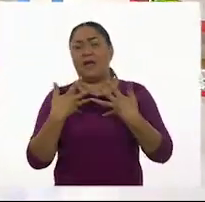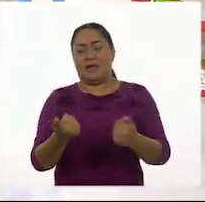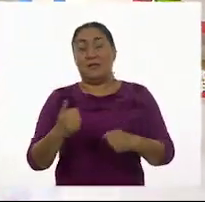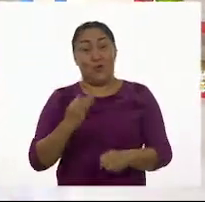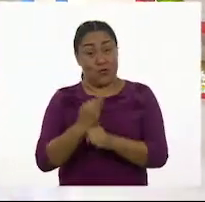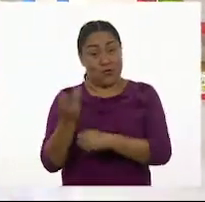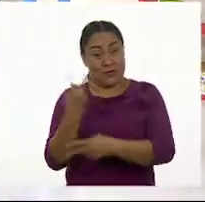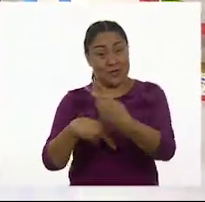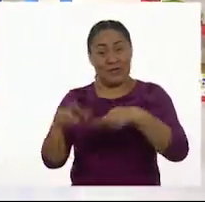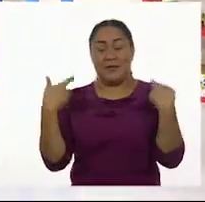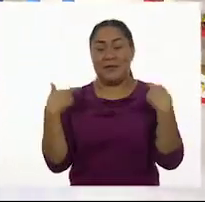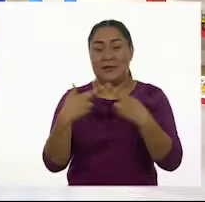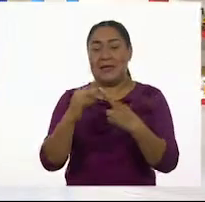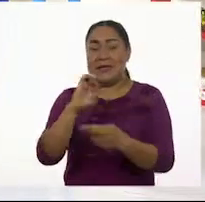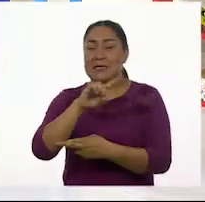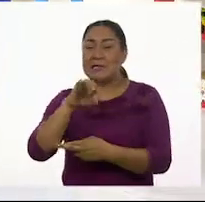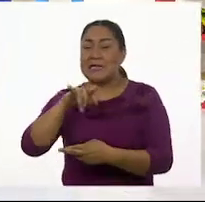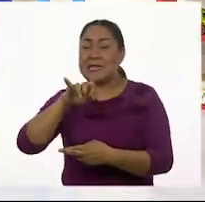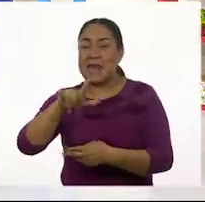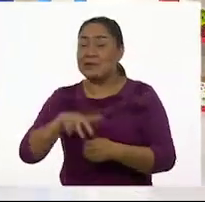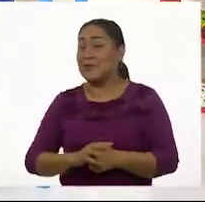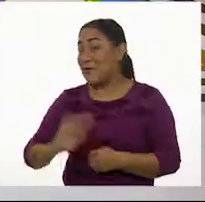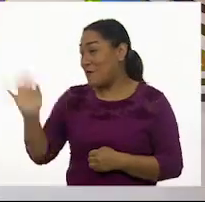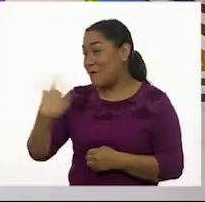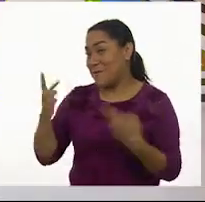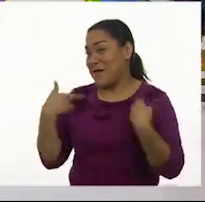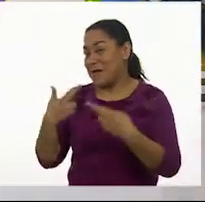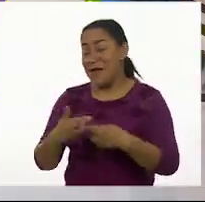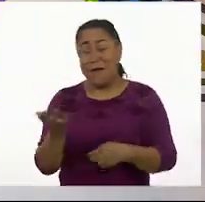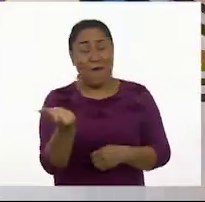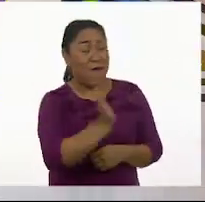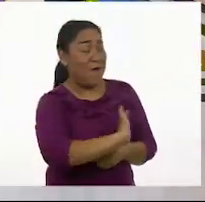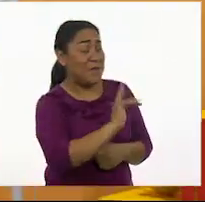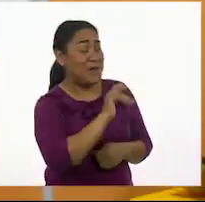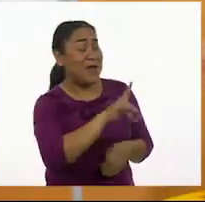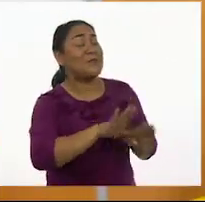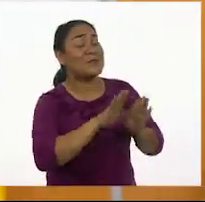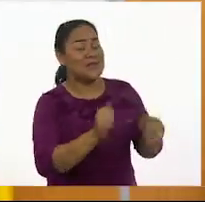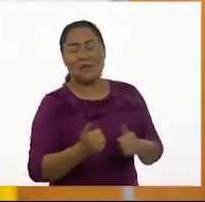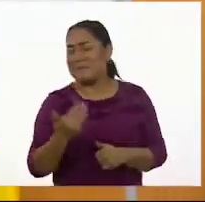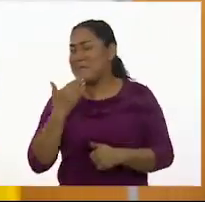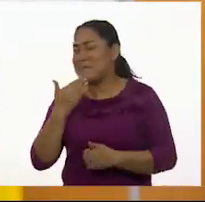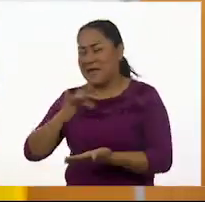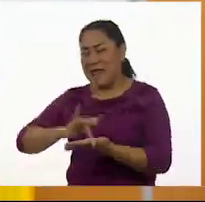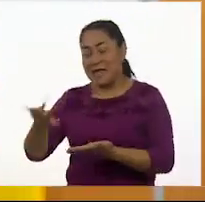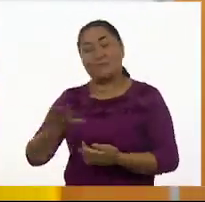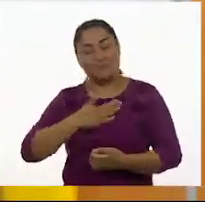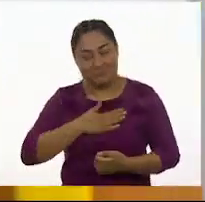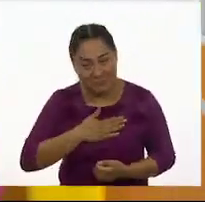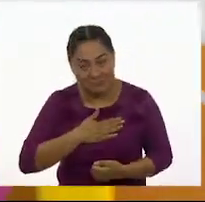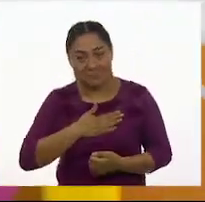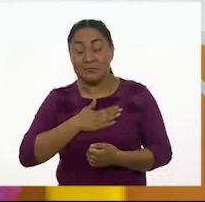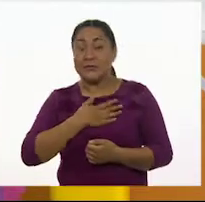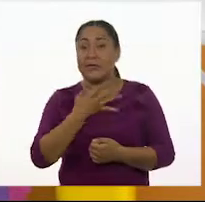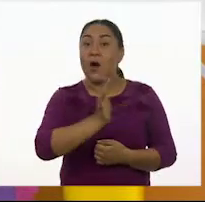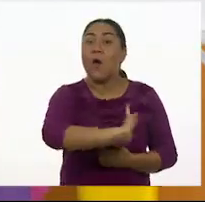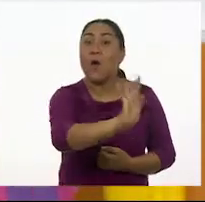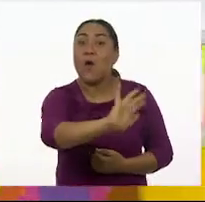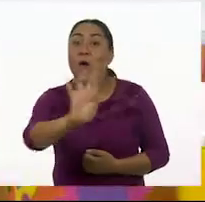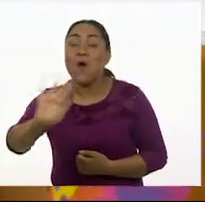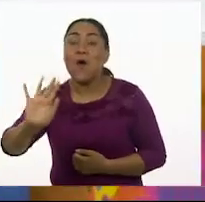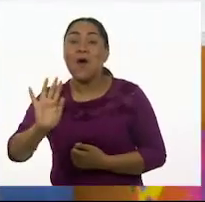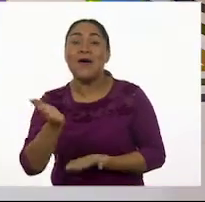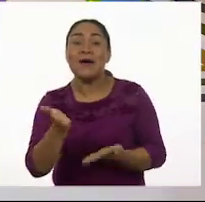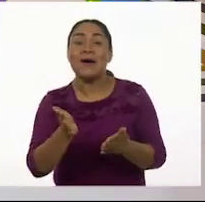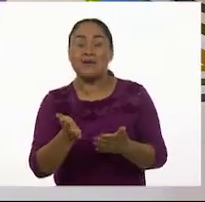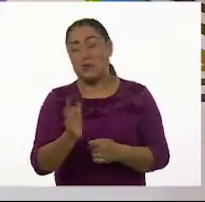aquí al maestro Ezequiel. ¡Hola, maestro! Hola, Pilar, ¿cómo estás? Bien, gracias. Un saludo con el corazón. Hola, niñas y niños. Me quito